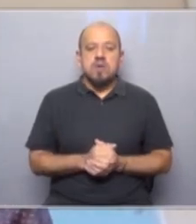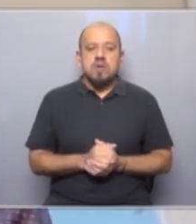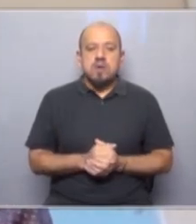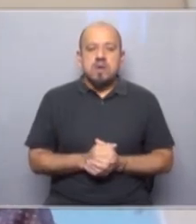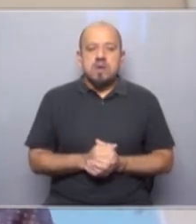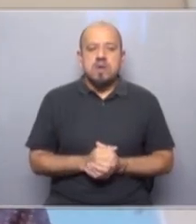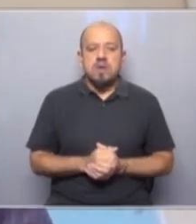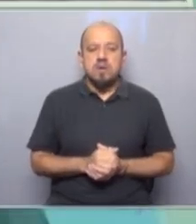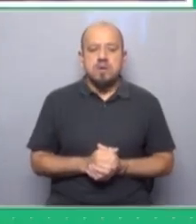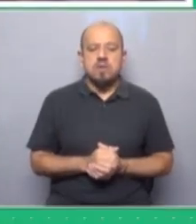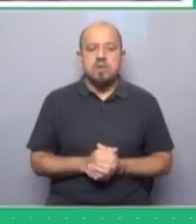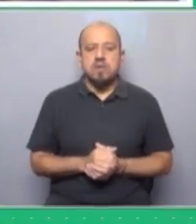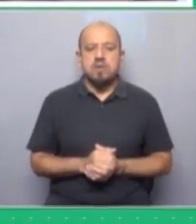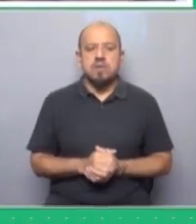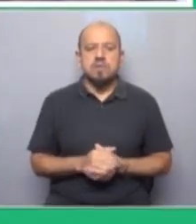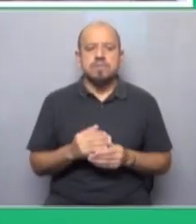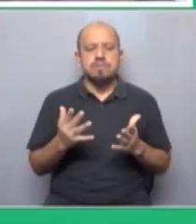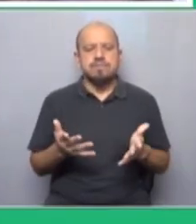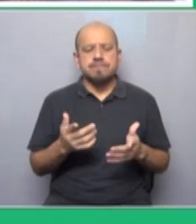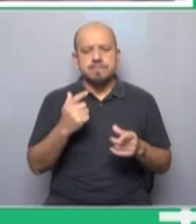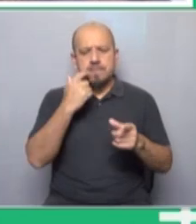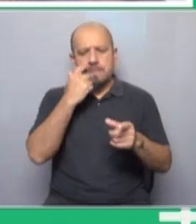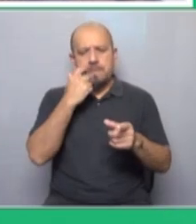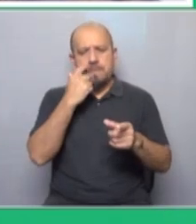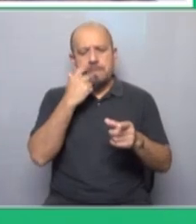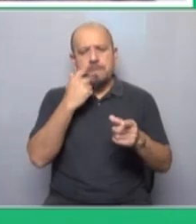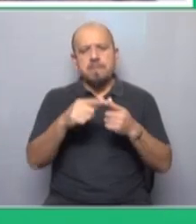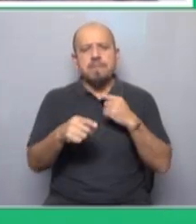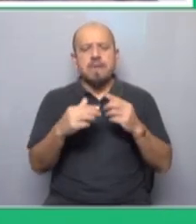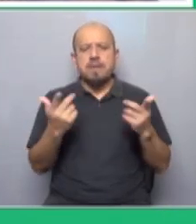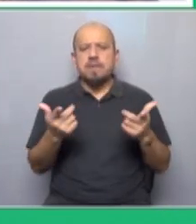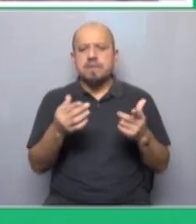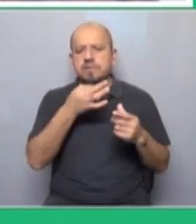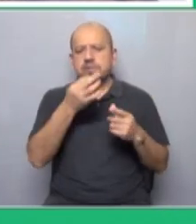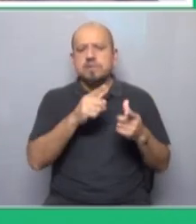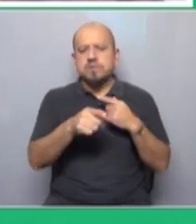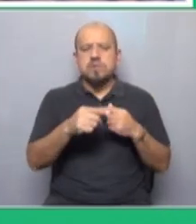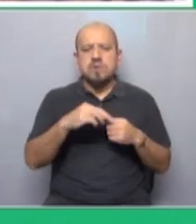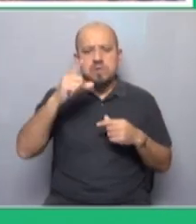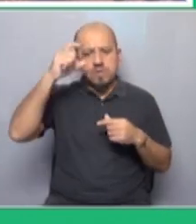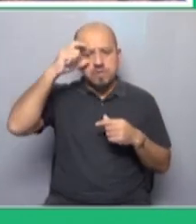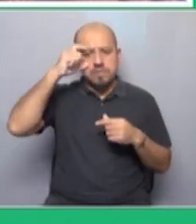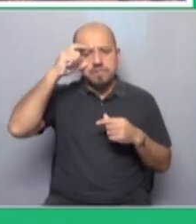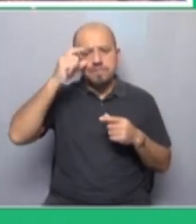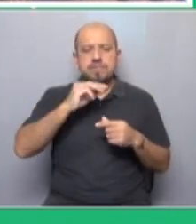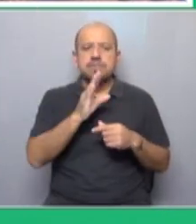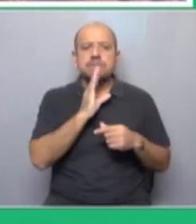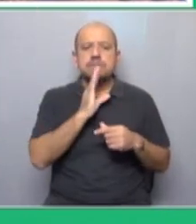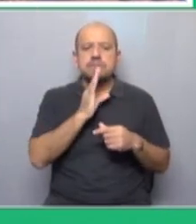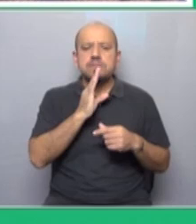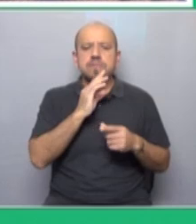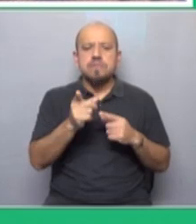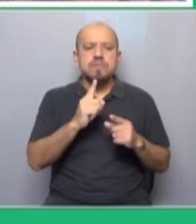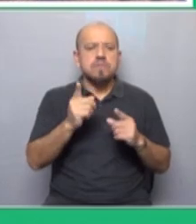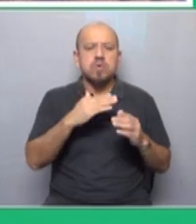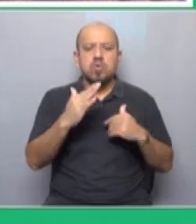para terminar, llamaron mucho la atención en estas latitudes las expresiones del presidente Joe Biden diciendo que Estados Unidos no fue construido